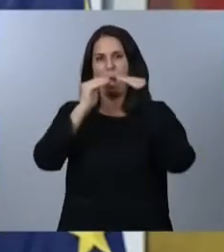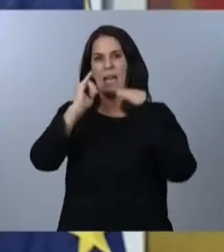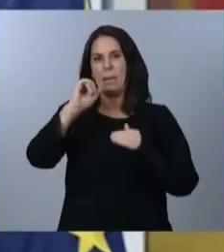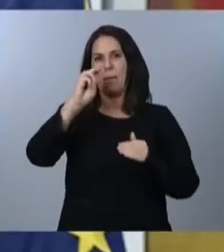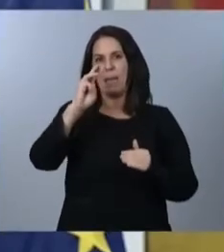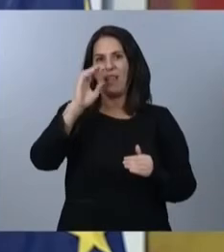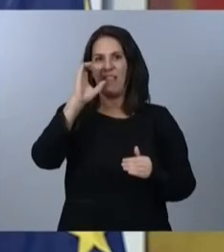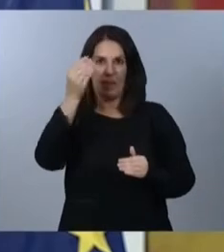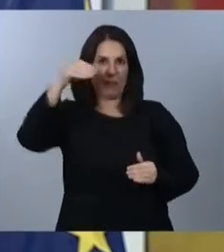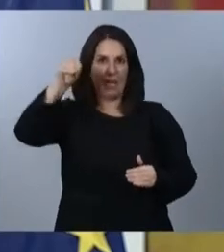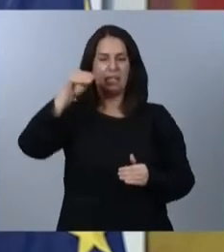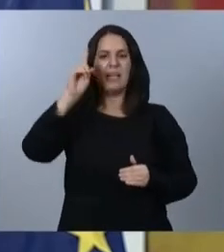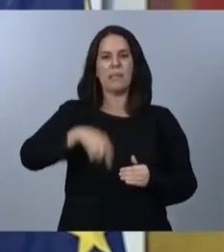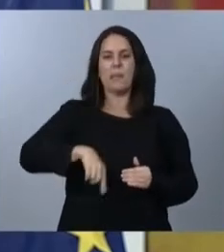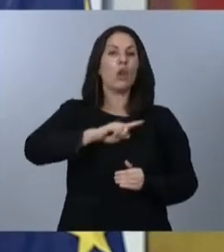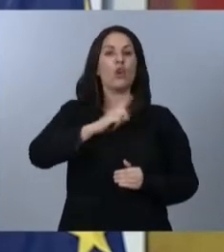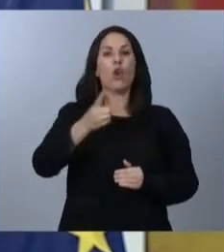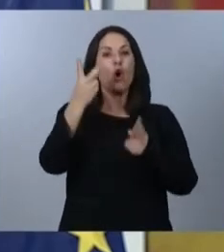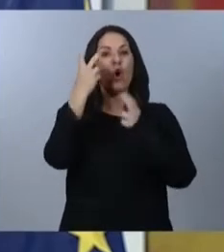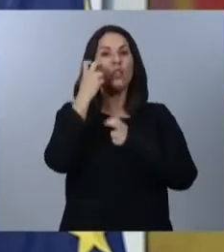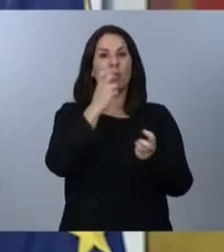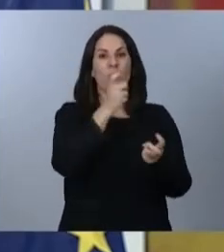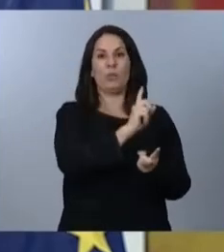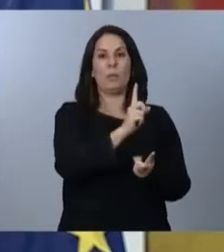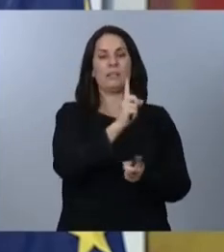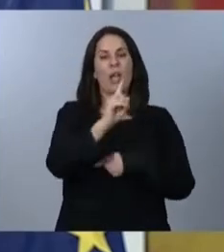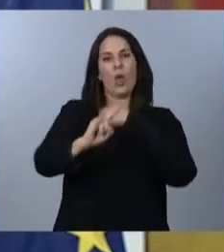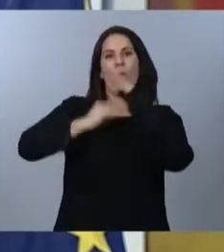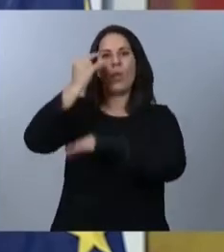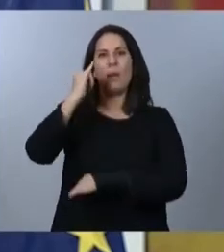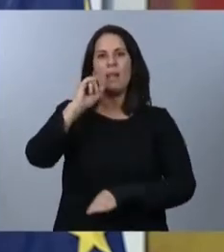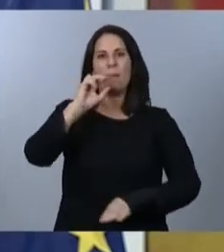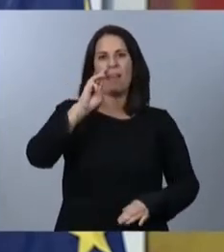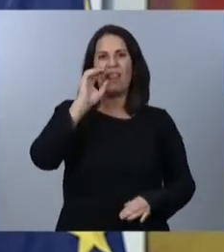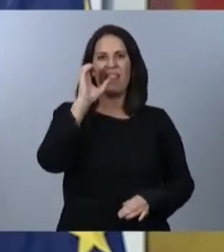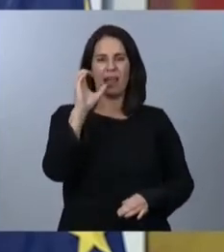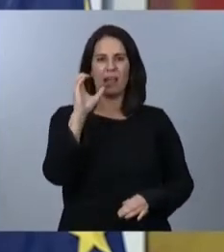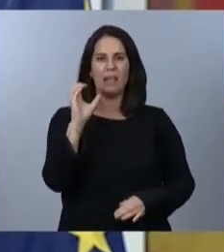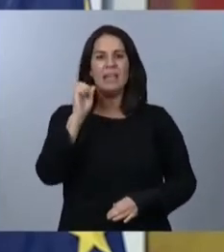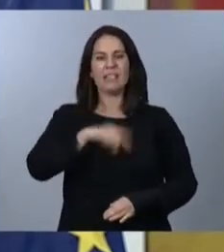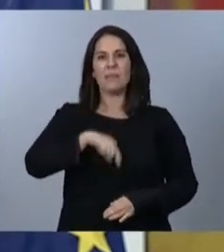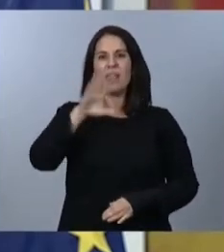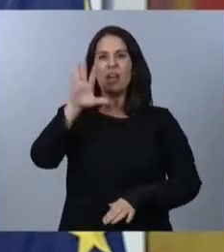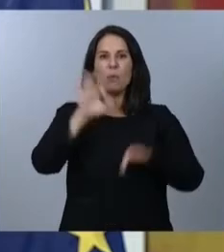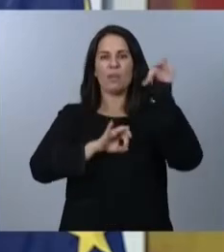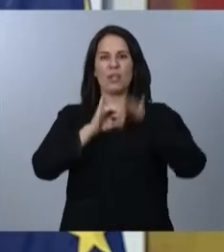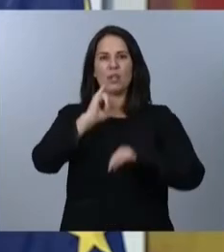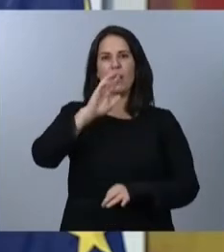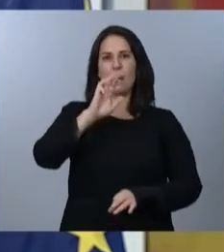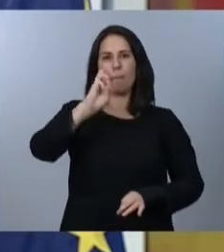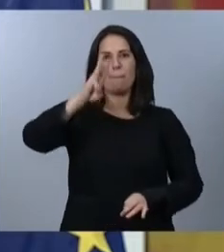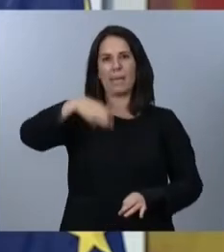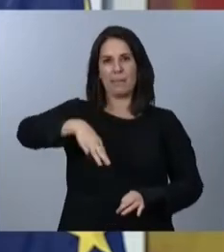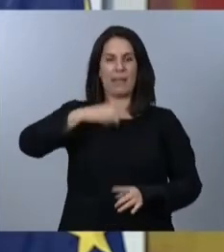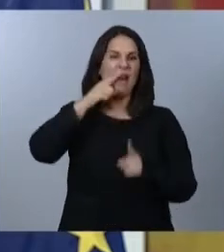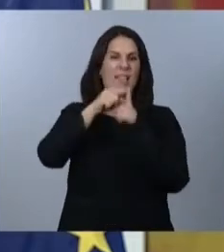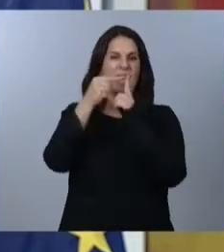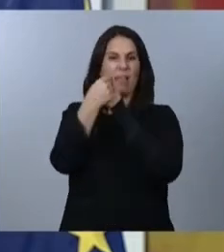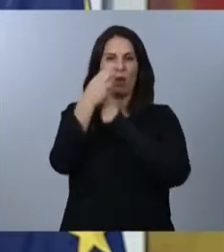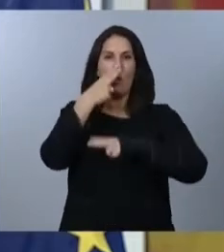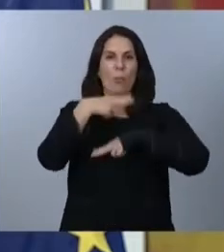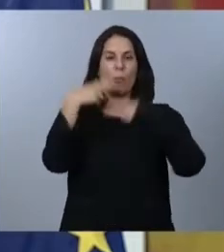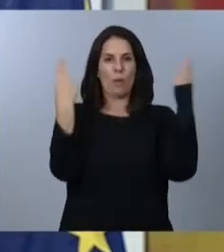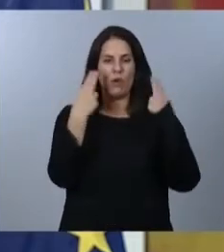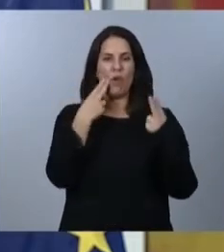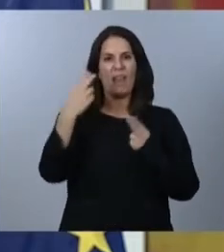contributivas al doble del IPC. Y el incremento de un 5% del IPREM, el Indicador Público de Renta de Efectos Múltiples, para que